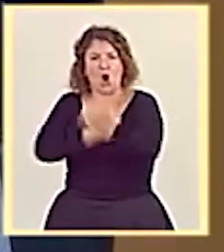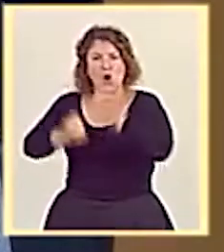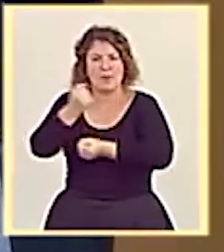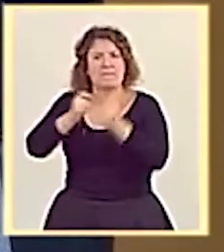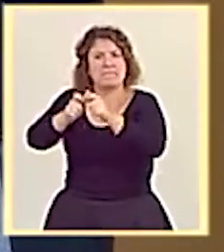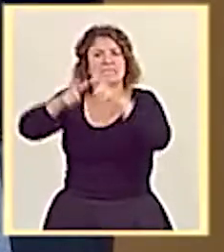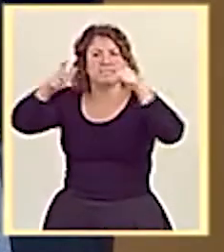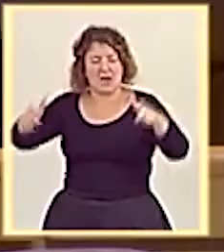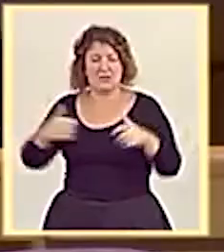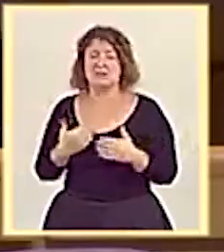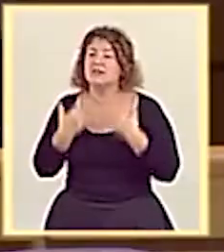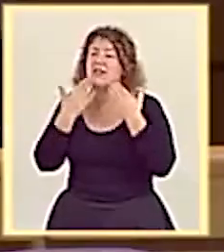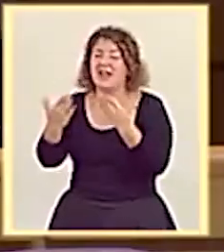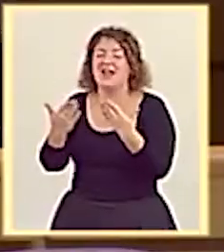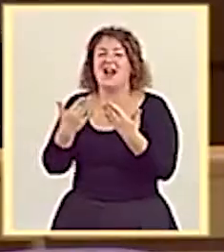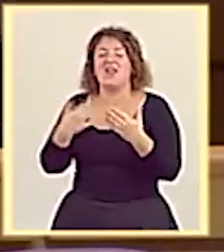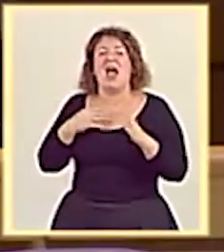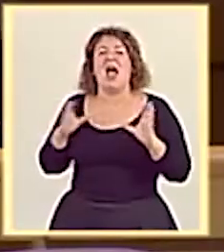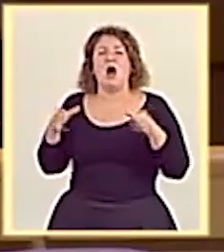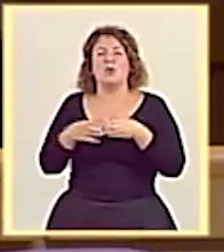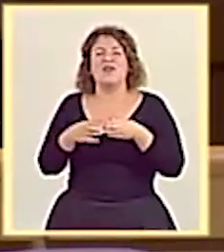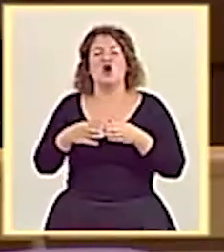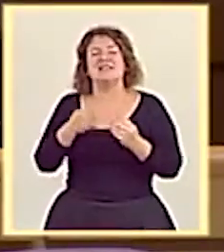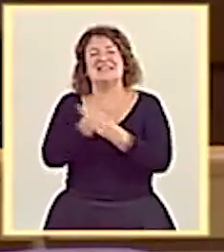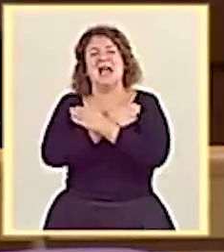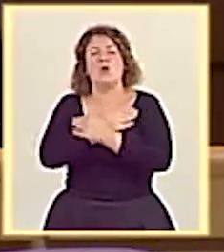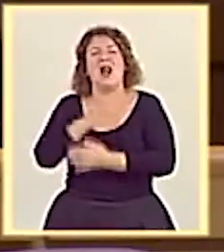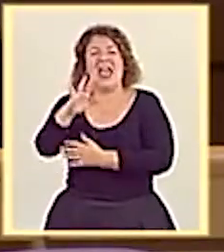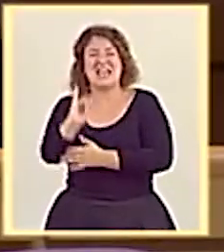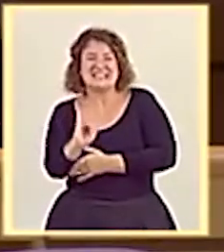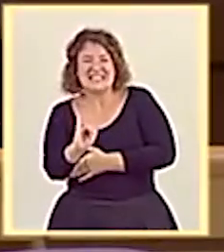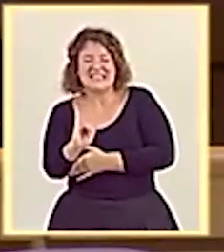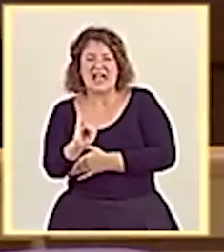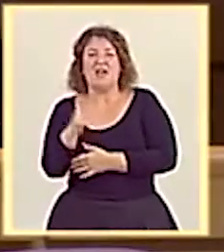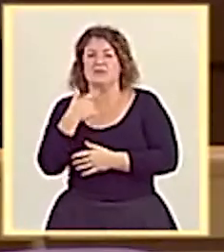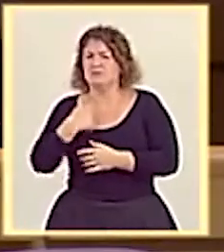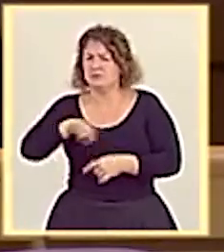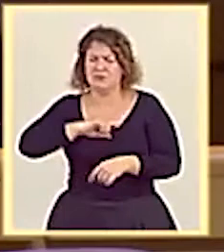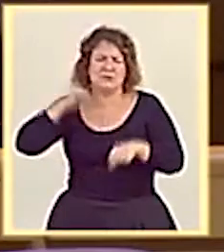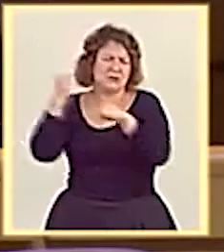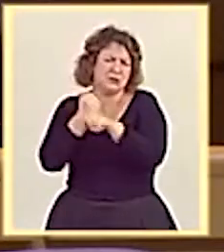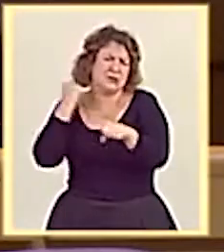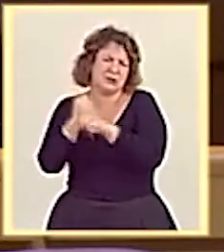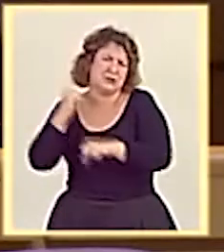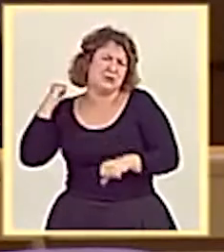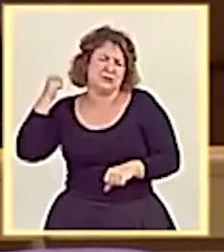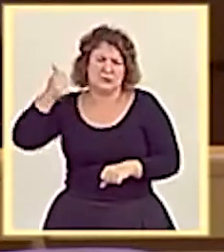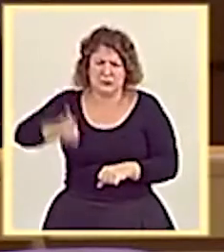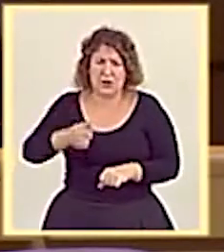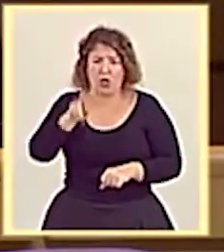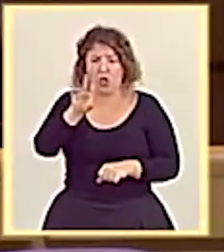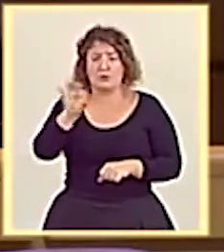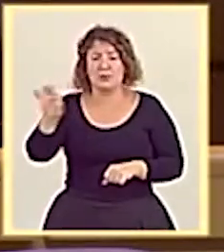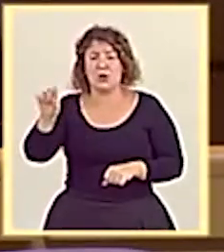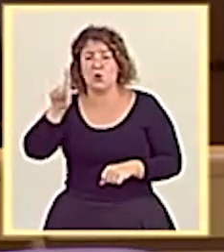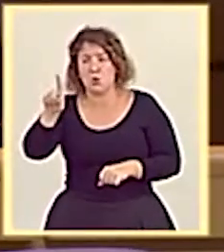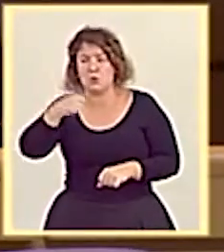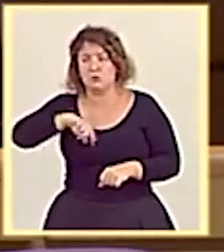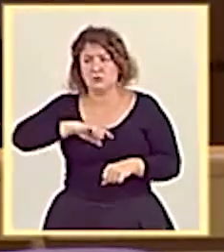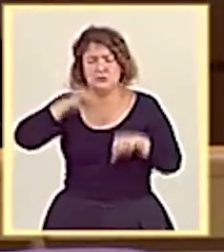de la agrupación Teruel Existe. Llevamos 20 años trabajando por cosas como estas. En el 2001 ya fuimos al